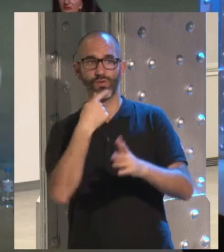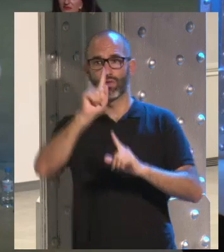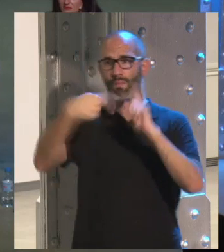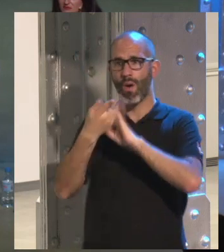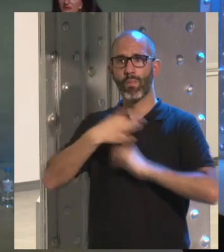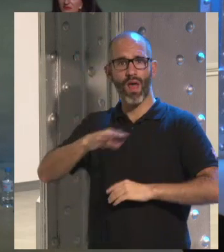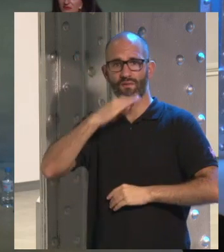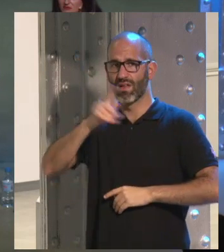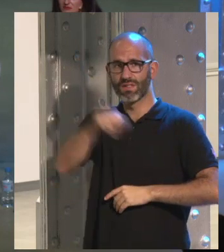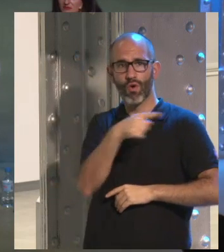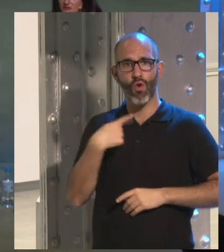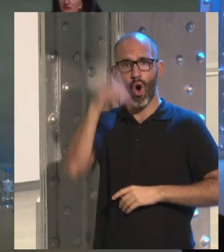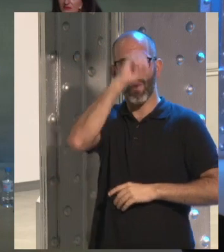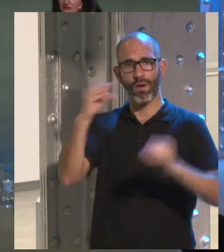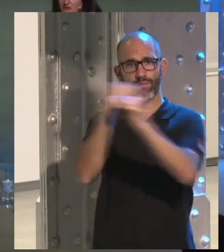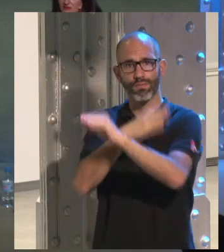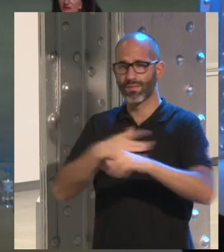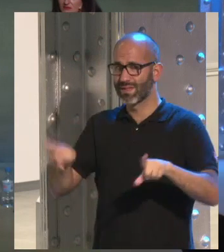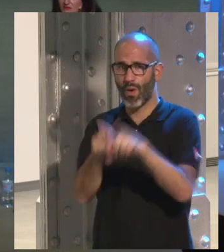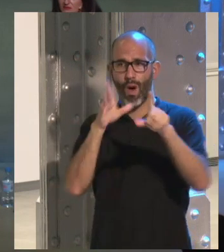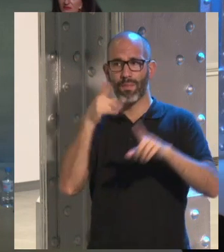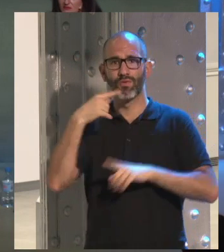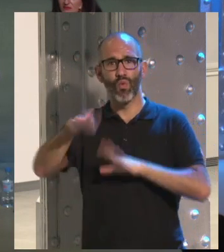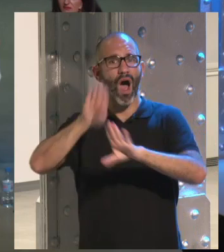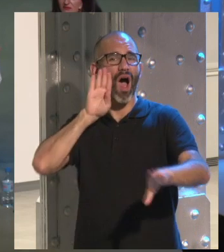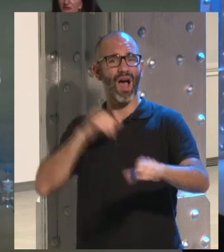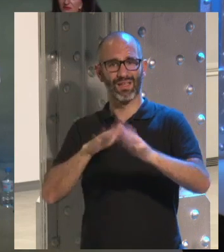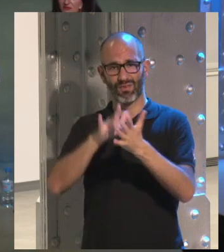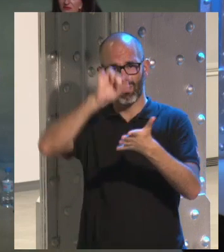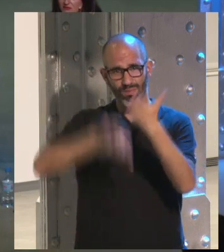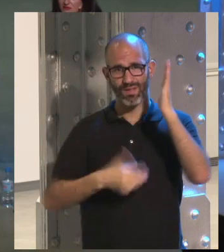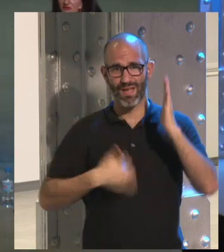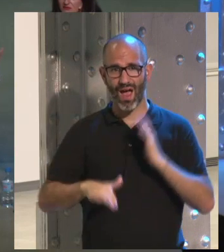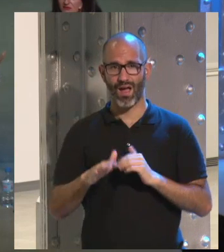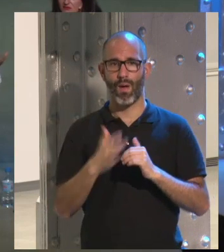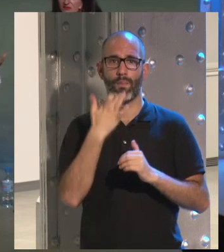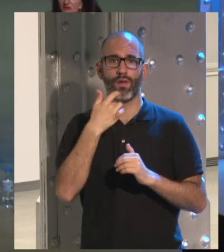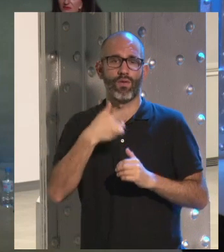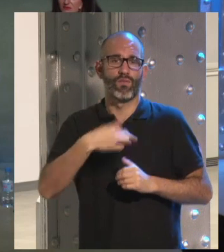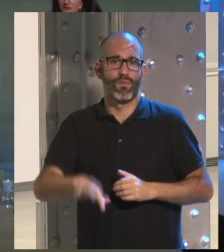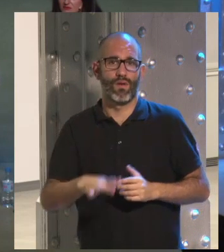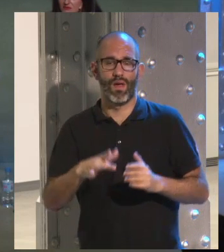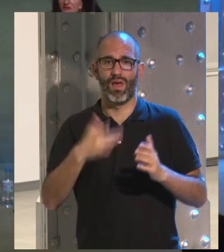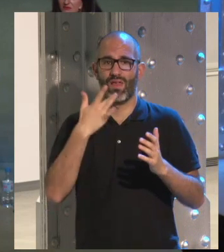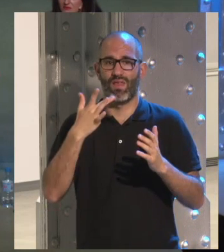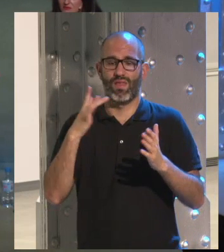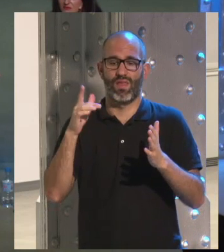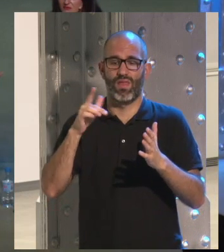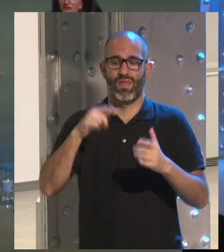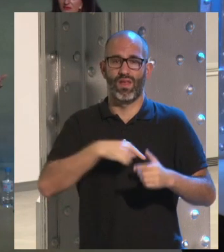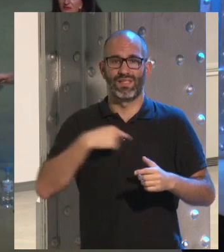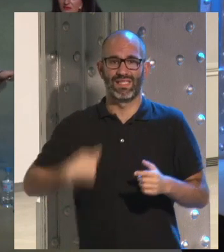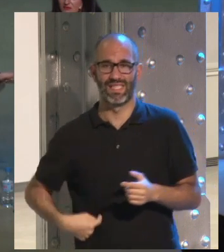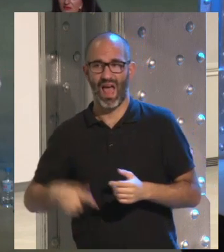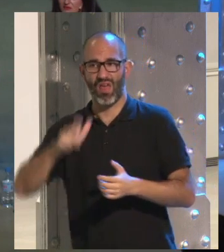disgustará podremos discutir que hay más ciudadanos en Facebook en China pero lo cierto es que tú has